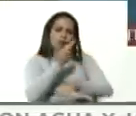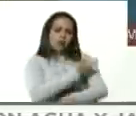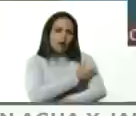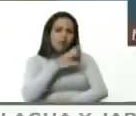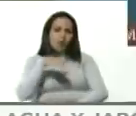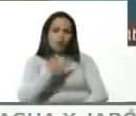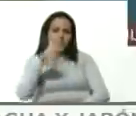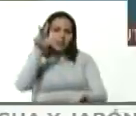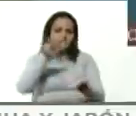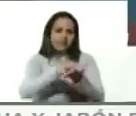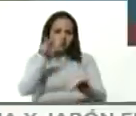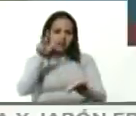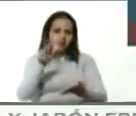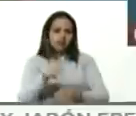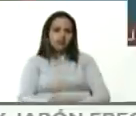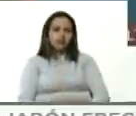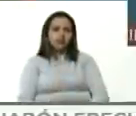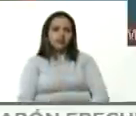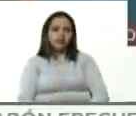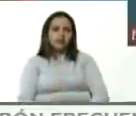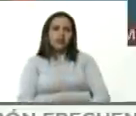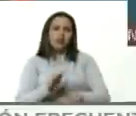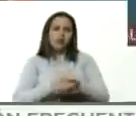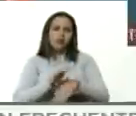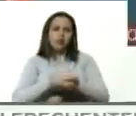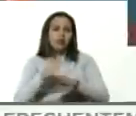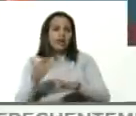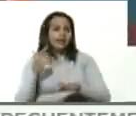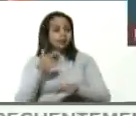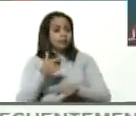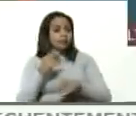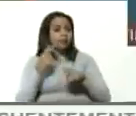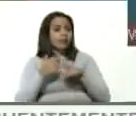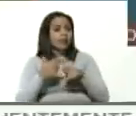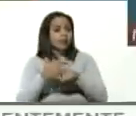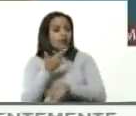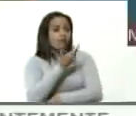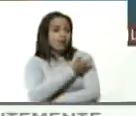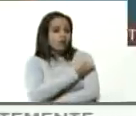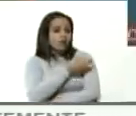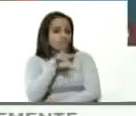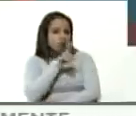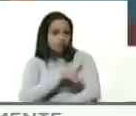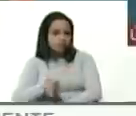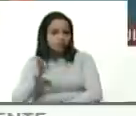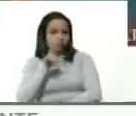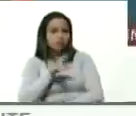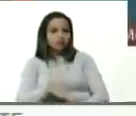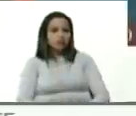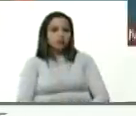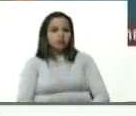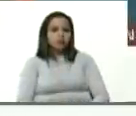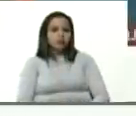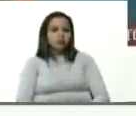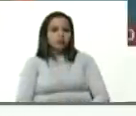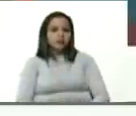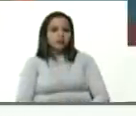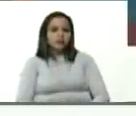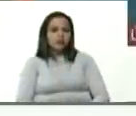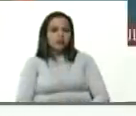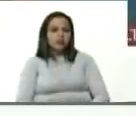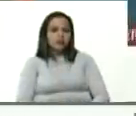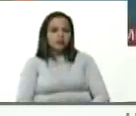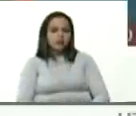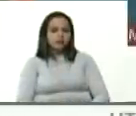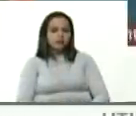esas vacunas porque es delicado es delicado el uso de vacunas de